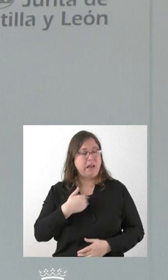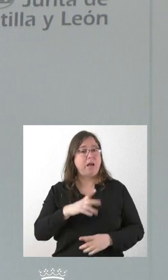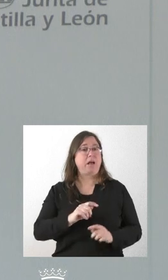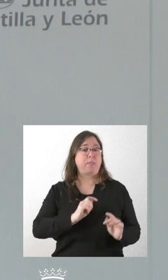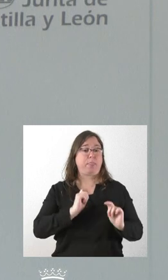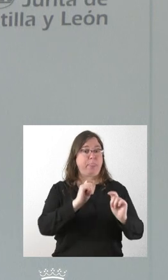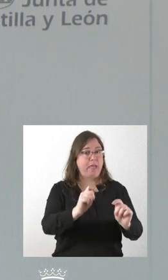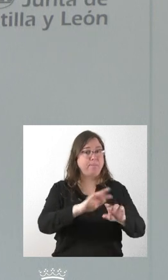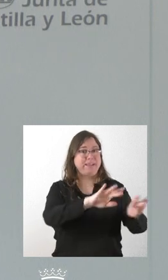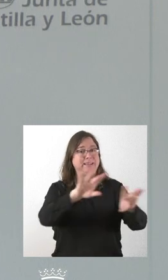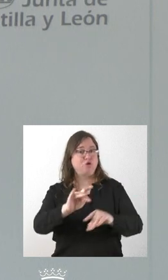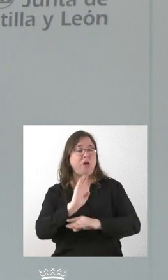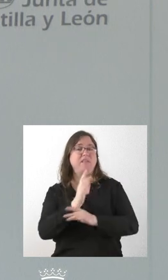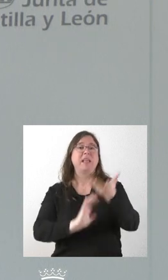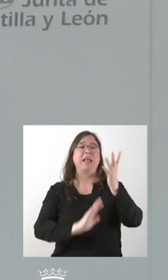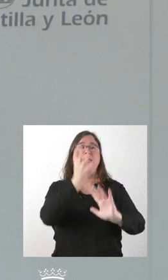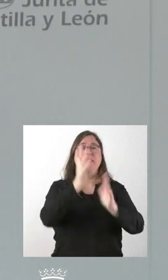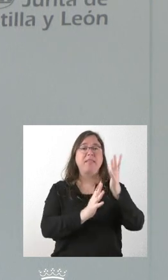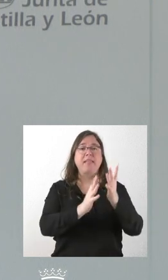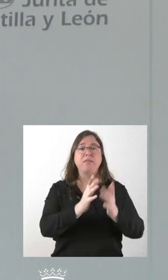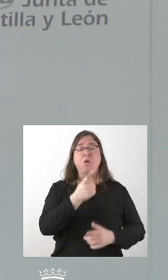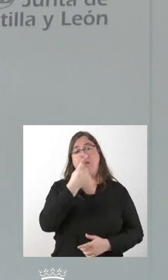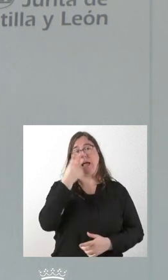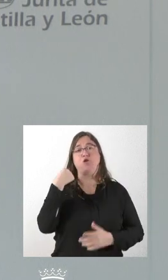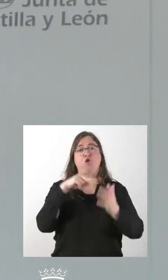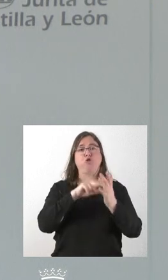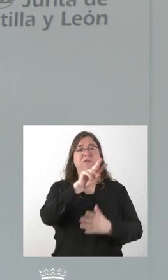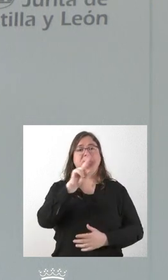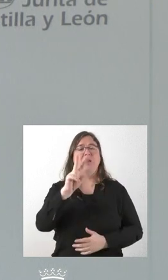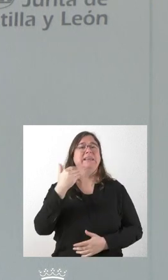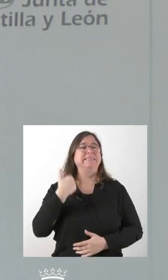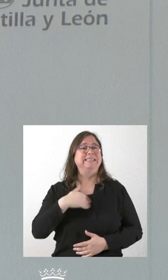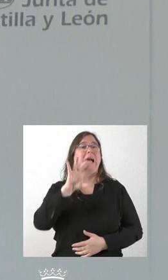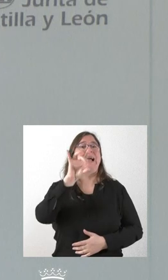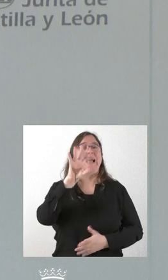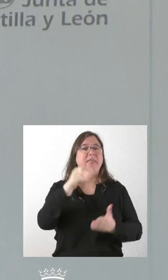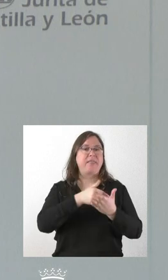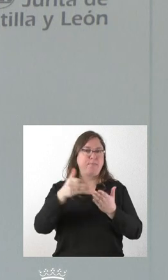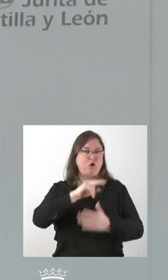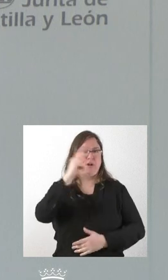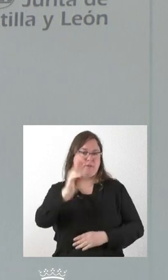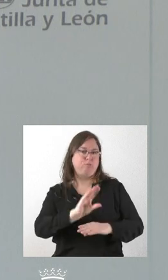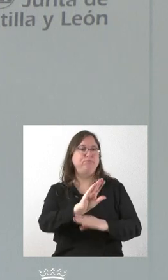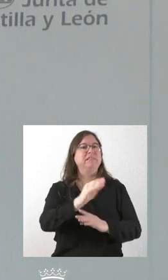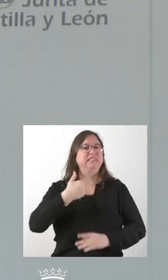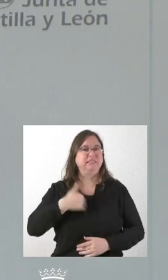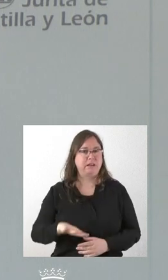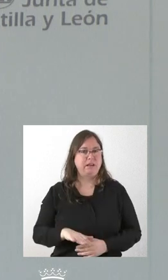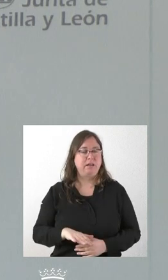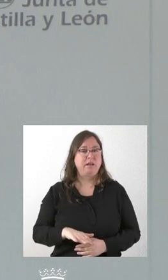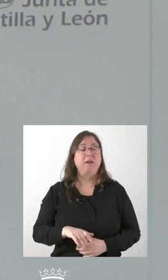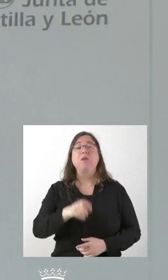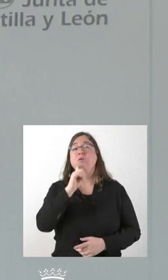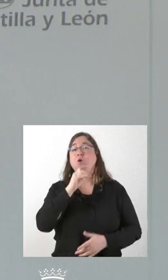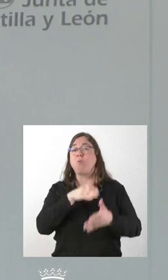territorios afectados por los incendios del año 2022 asciende ya a 15 millones de euros, fundamentalmente a través de